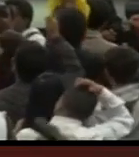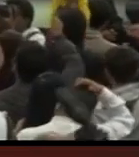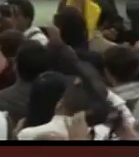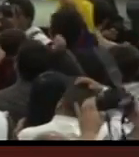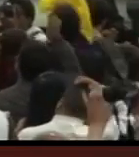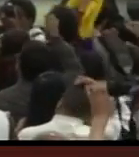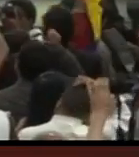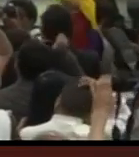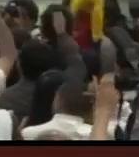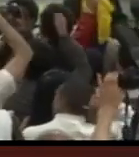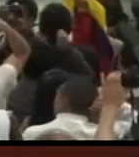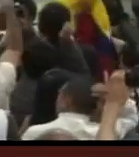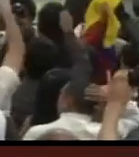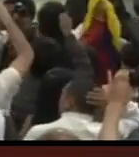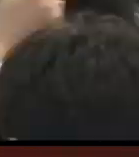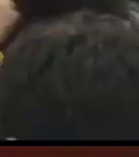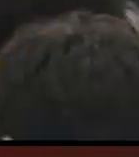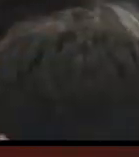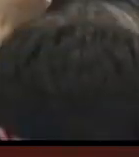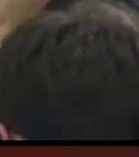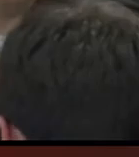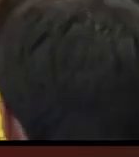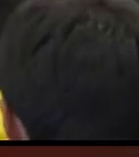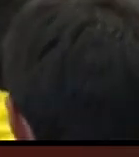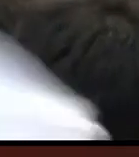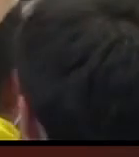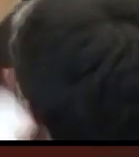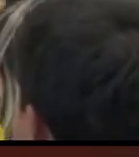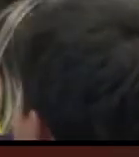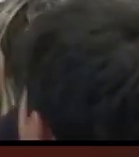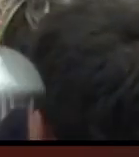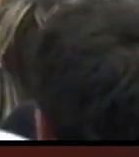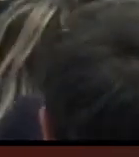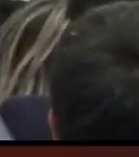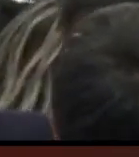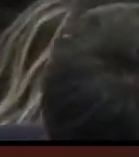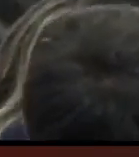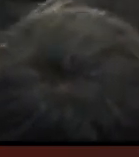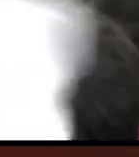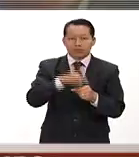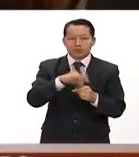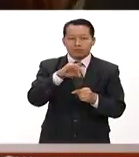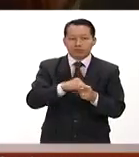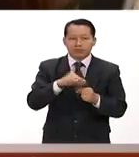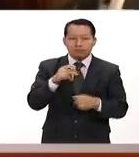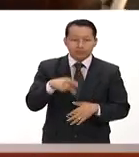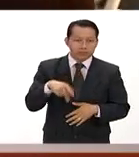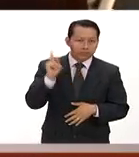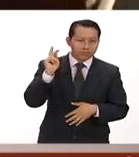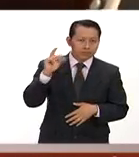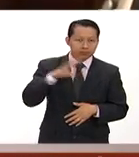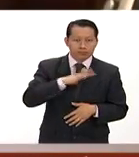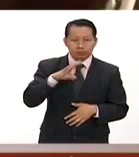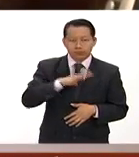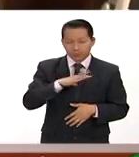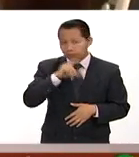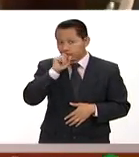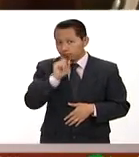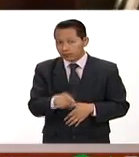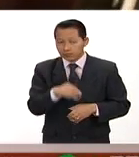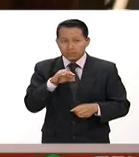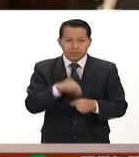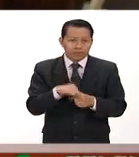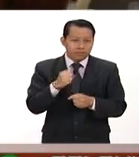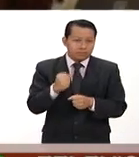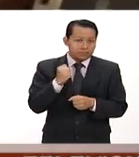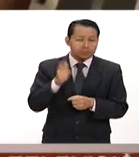ayer salieron un poco más de 12 millones pero el potencial electoral históricamente está